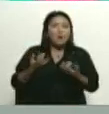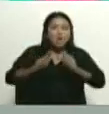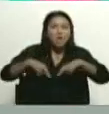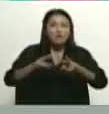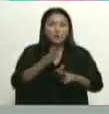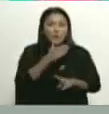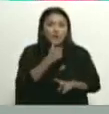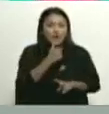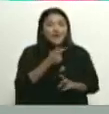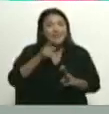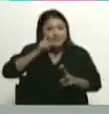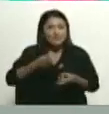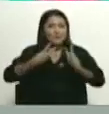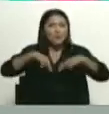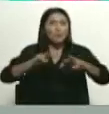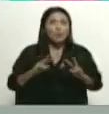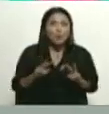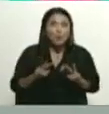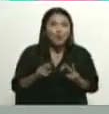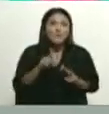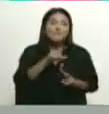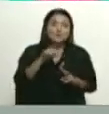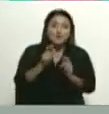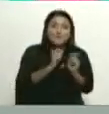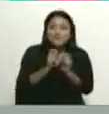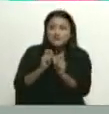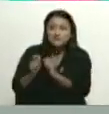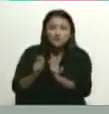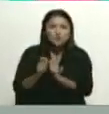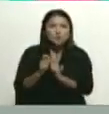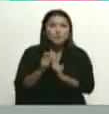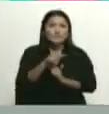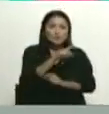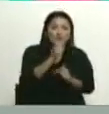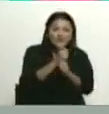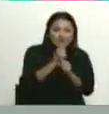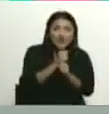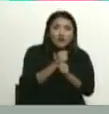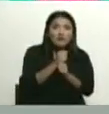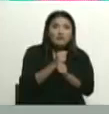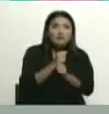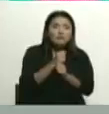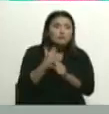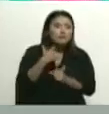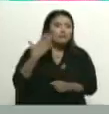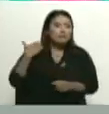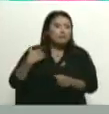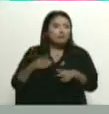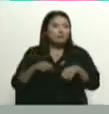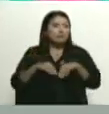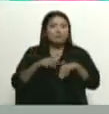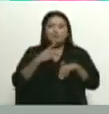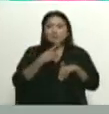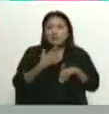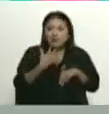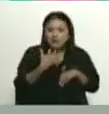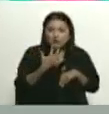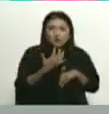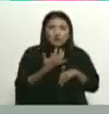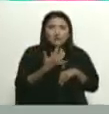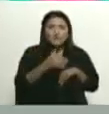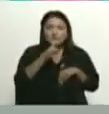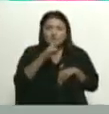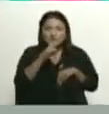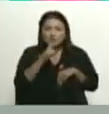trabajadoras, comunicadores sociales. Nos quedamos rezagados. Nos quedamos rezagados. Hoy la gente se